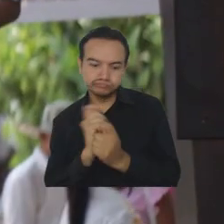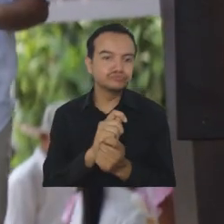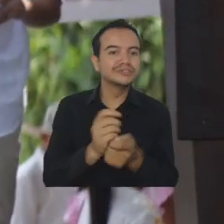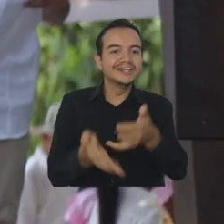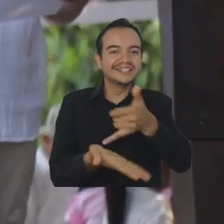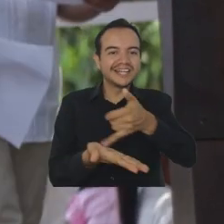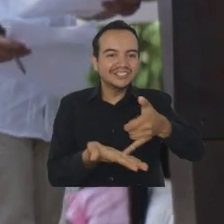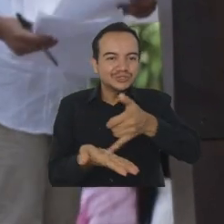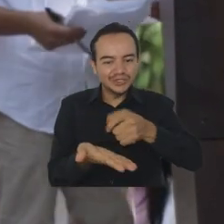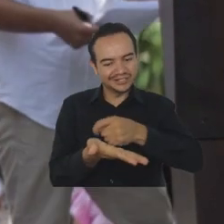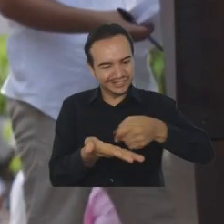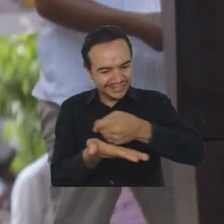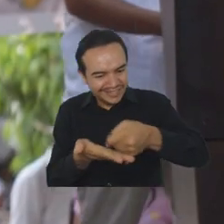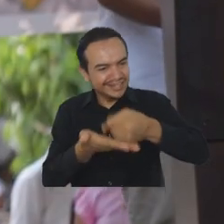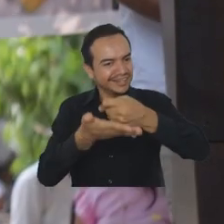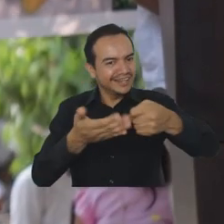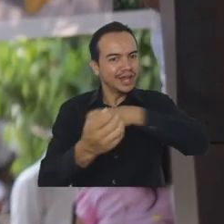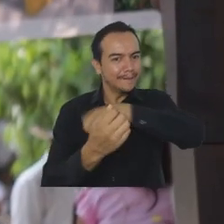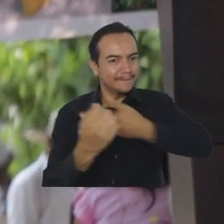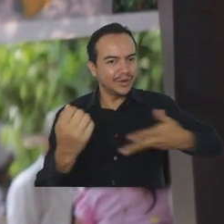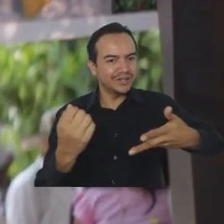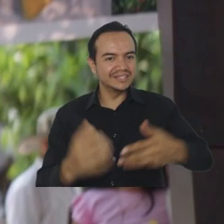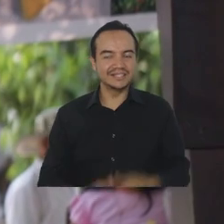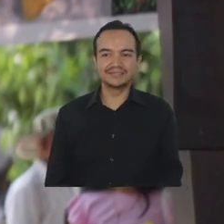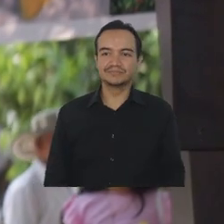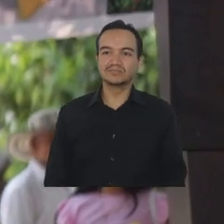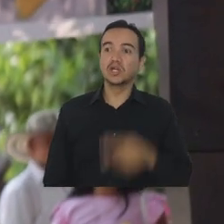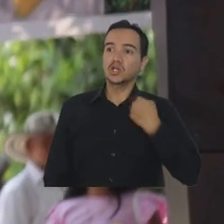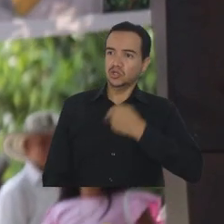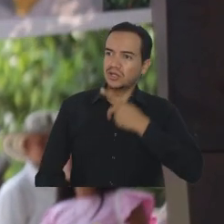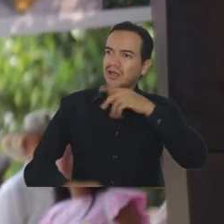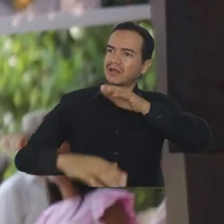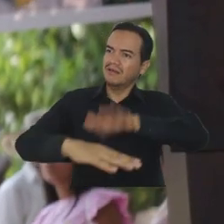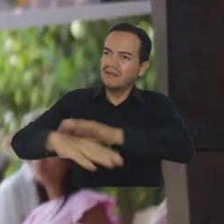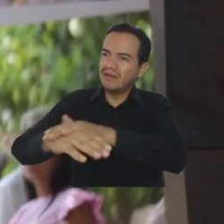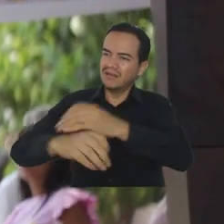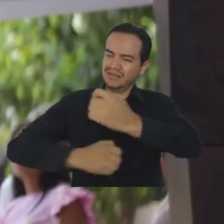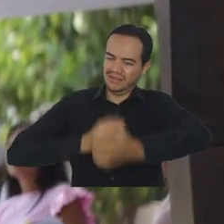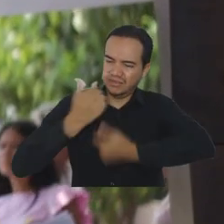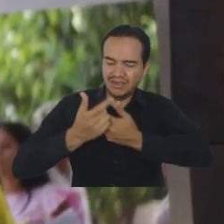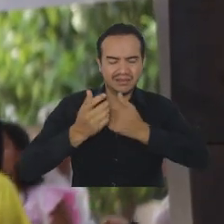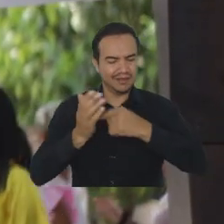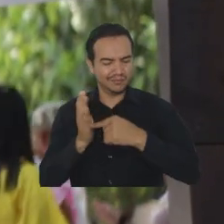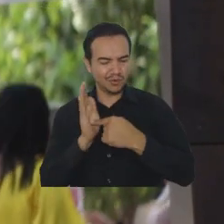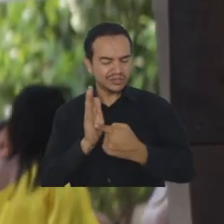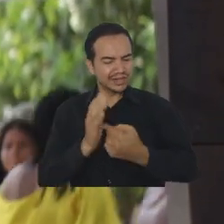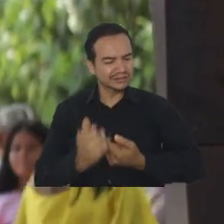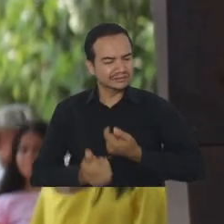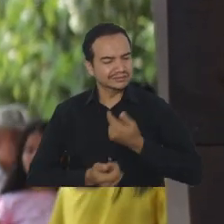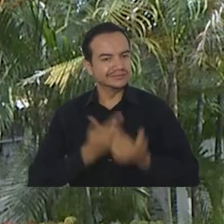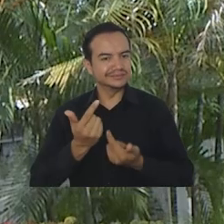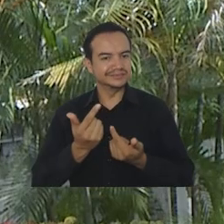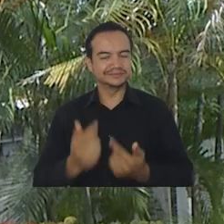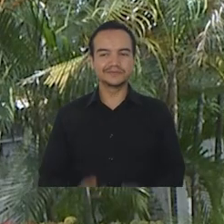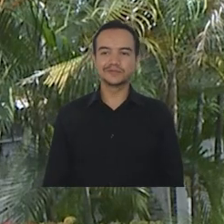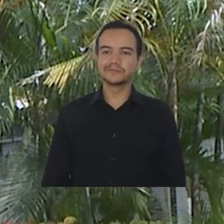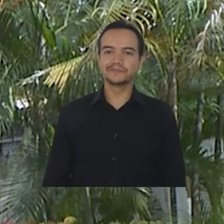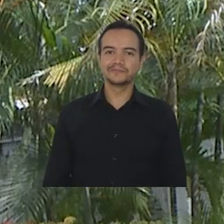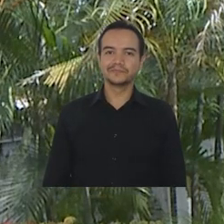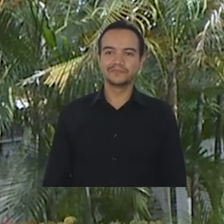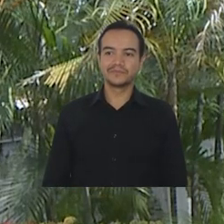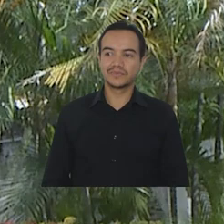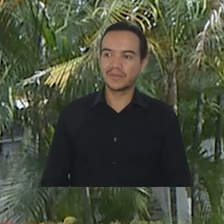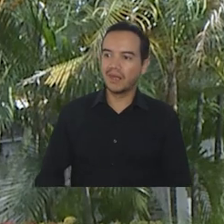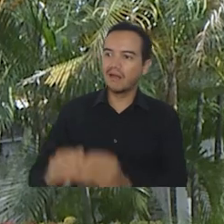Todos seremos honestos con el trabajo escolar, empeño y dedicación tenemos que colocar. La Casa